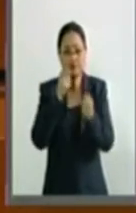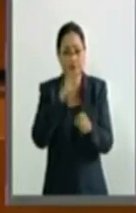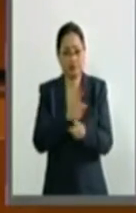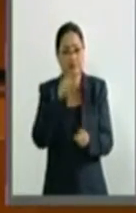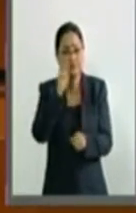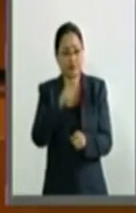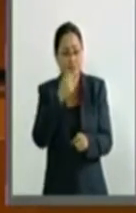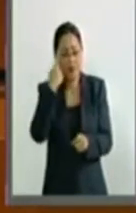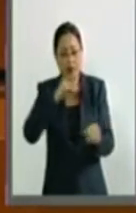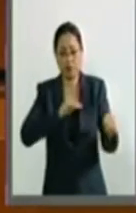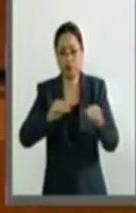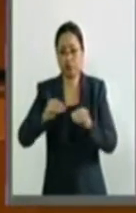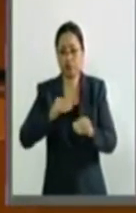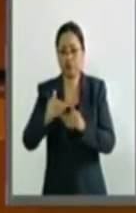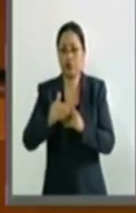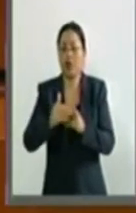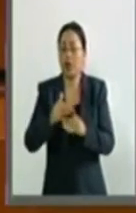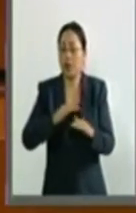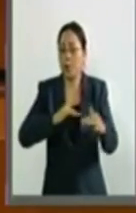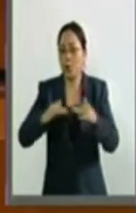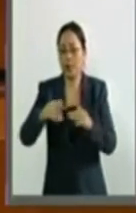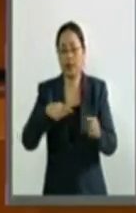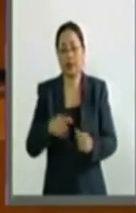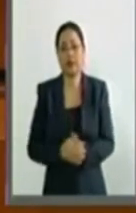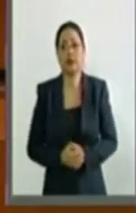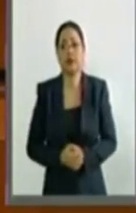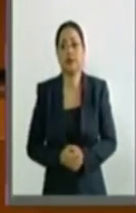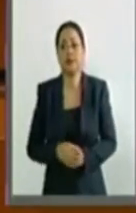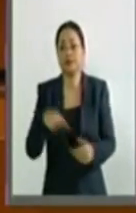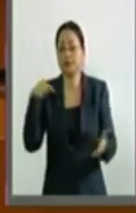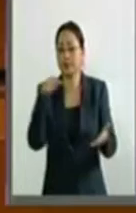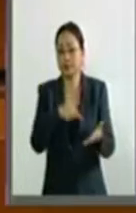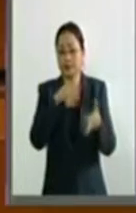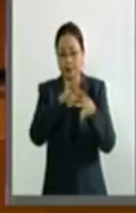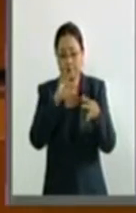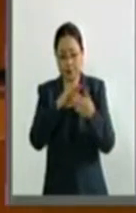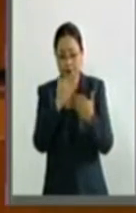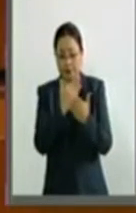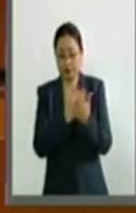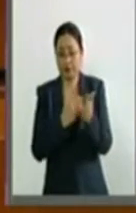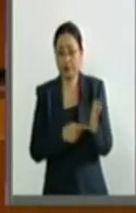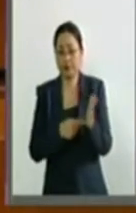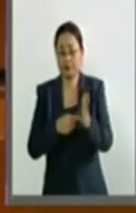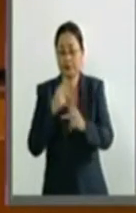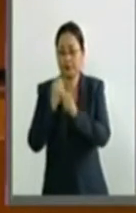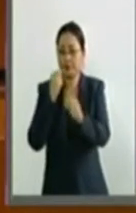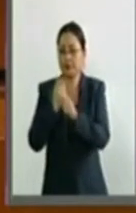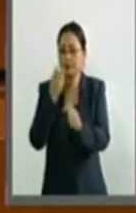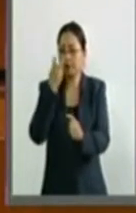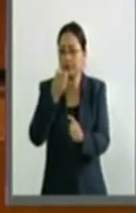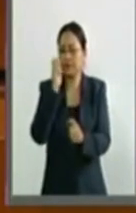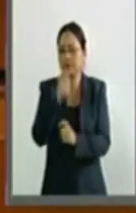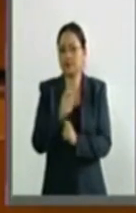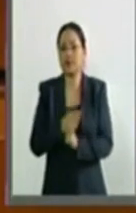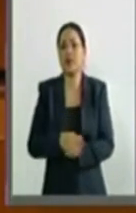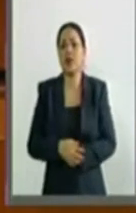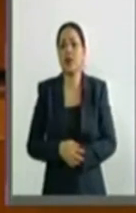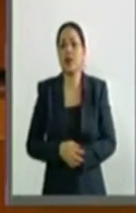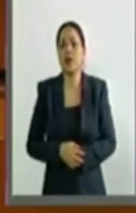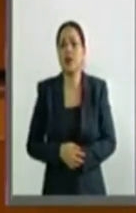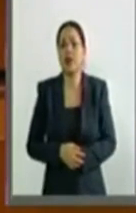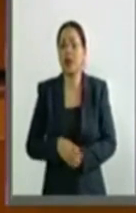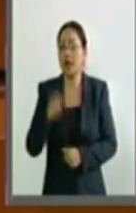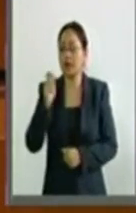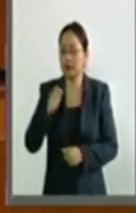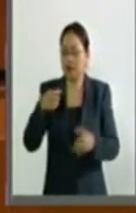la movilidad. Como se señala en el dictamen, el transporte es una facultad de las denominadas